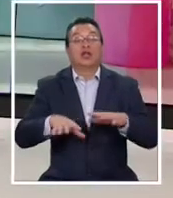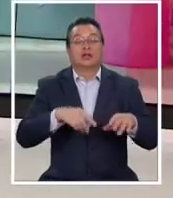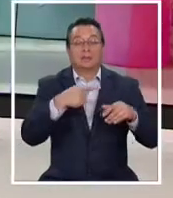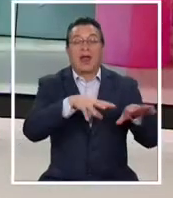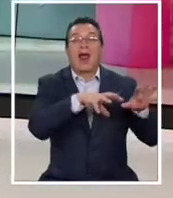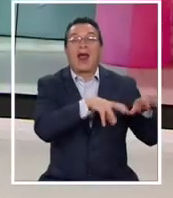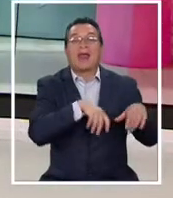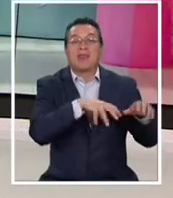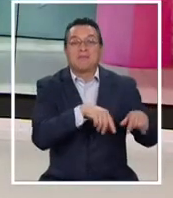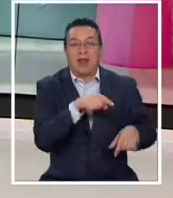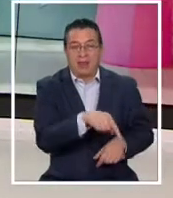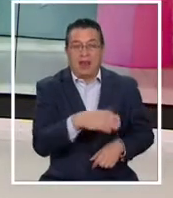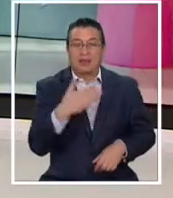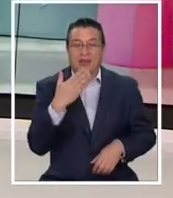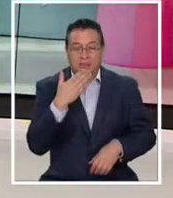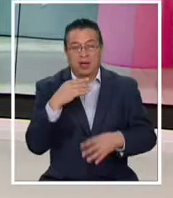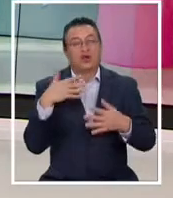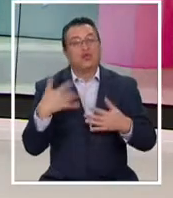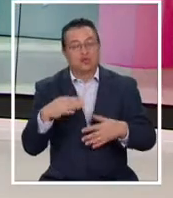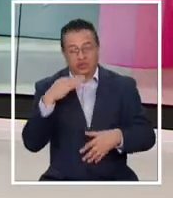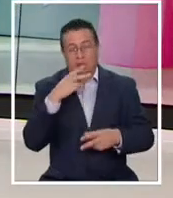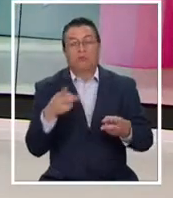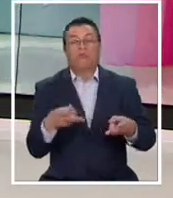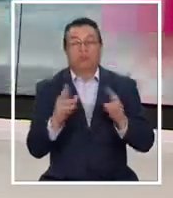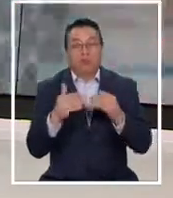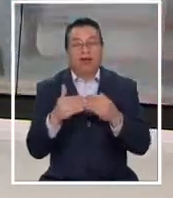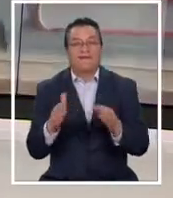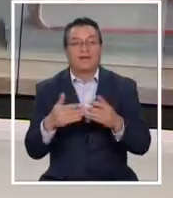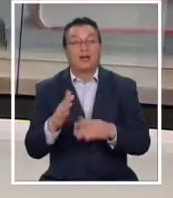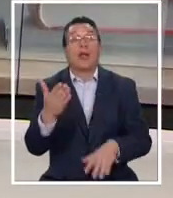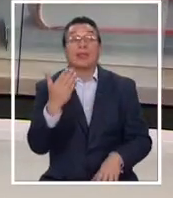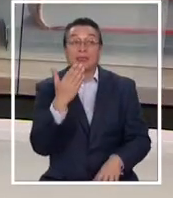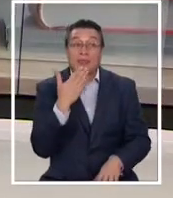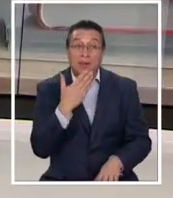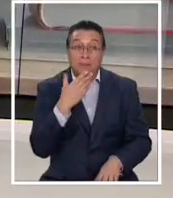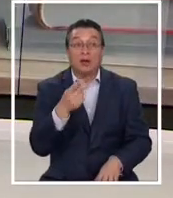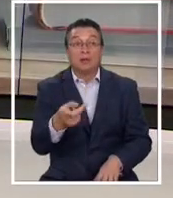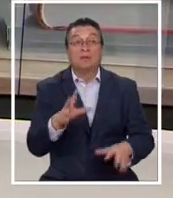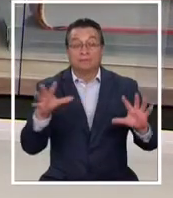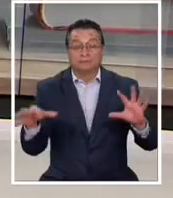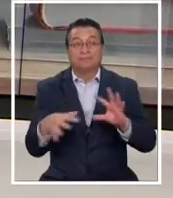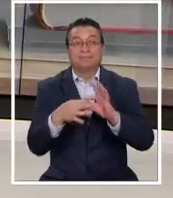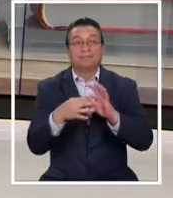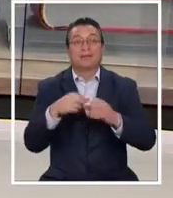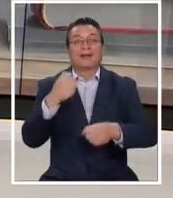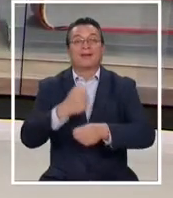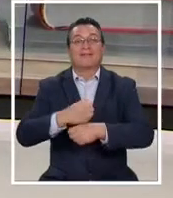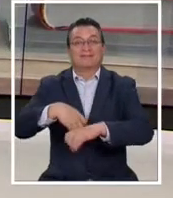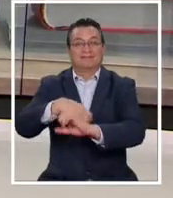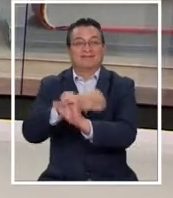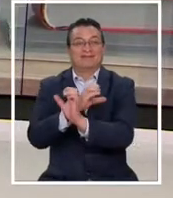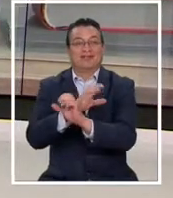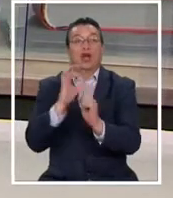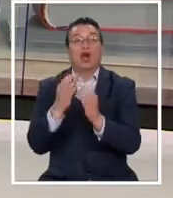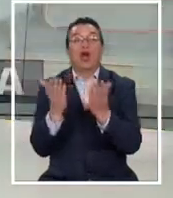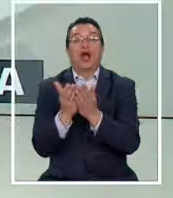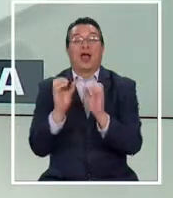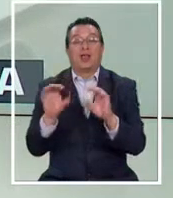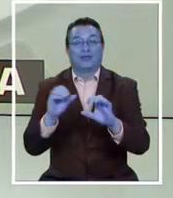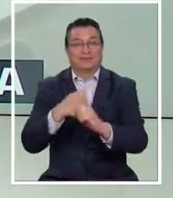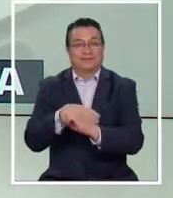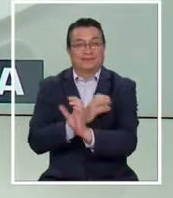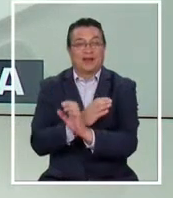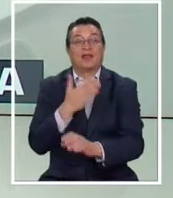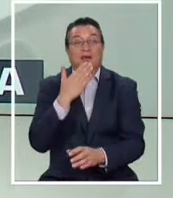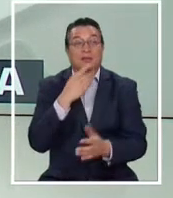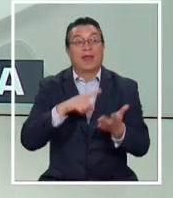para las mascotas, entre otros. También se considera esencial lo relacionado con el teletrabajo o la educación. Esto